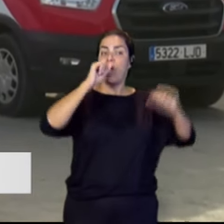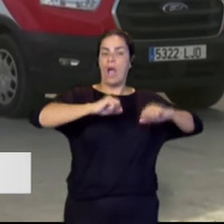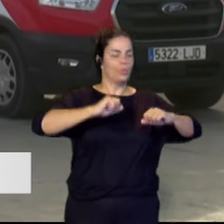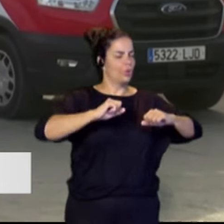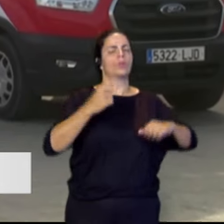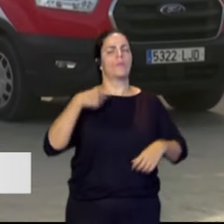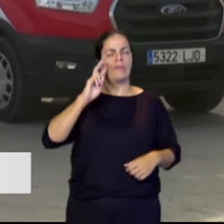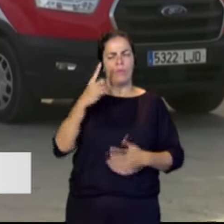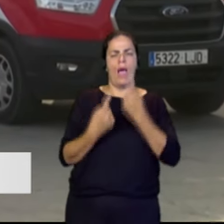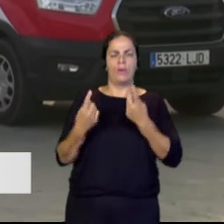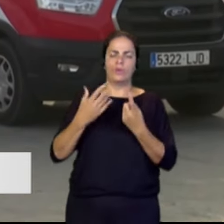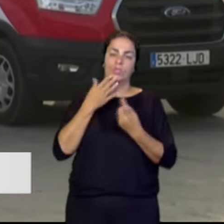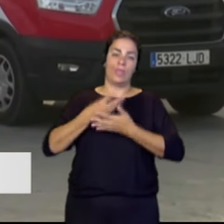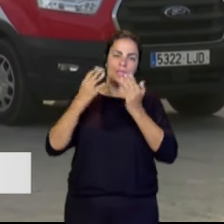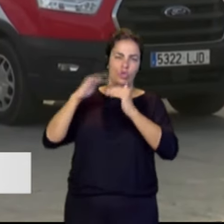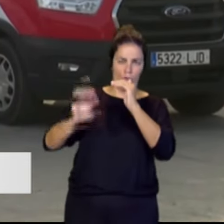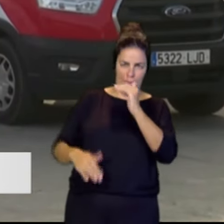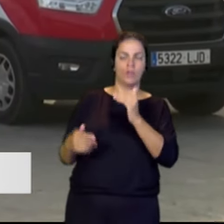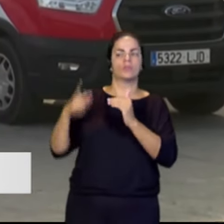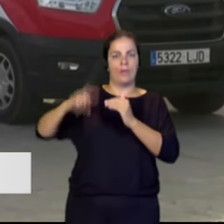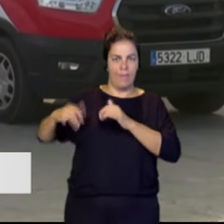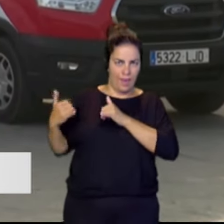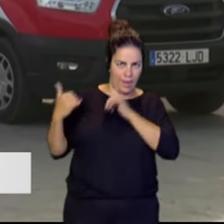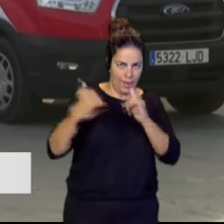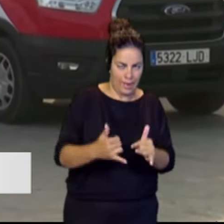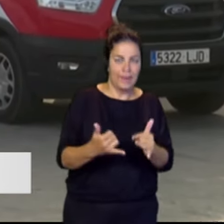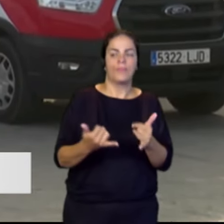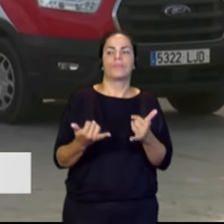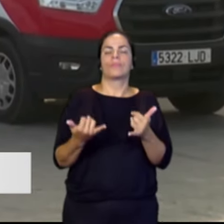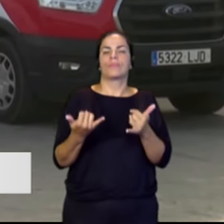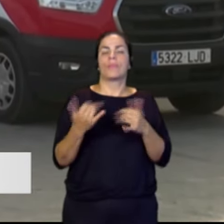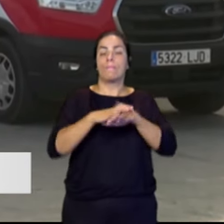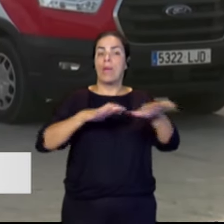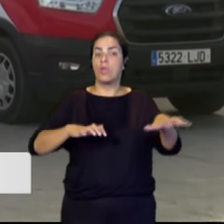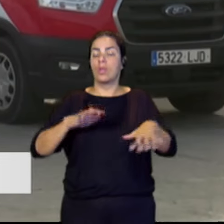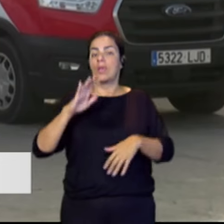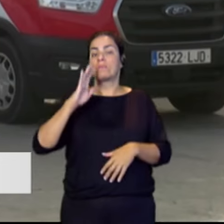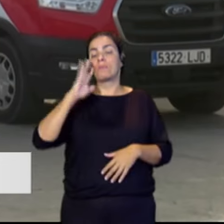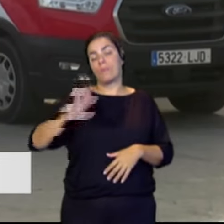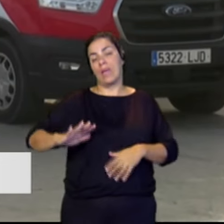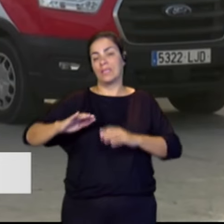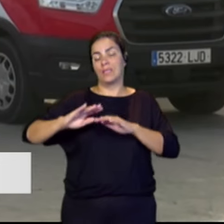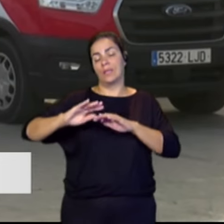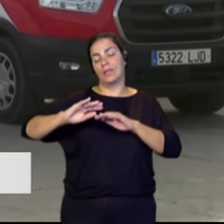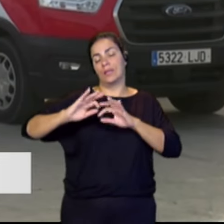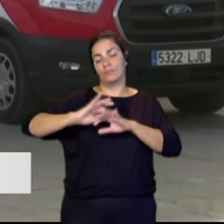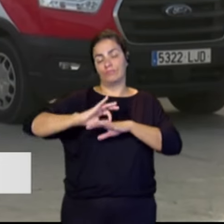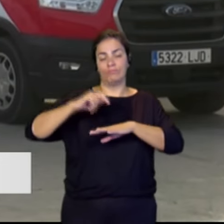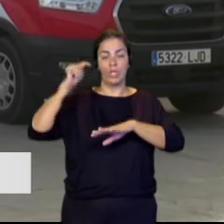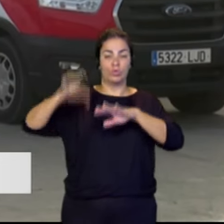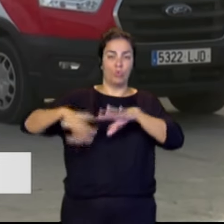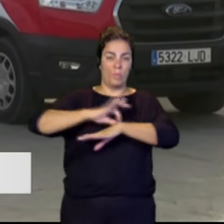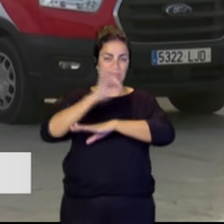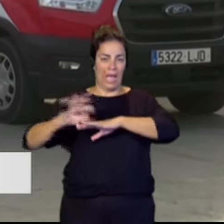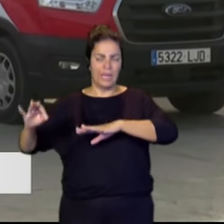personas menores de edad que también han llegado en esta embarcación. La mayor parte son, en apariencia, subsaharianos, pero también vemos algunas personas de